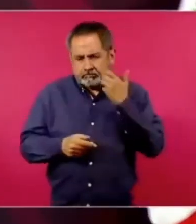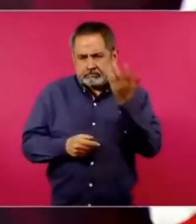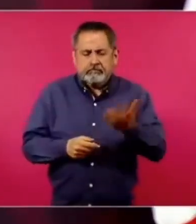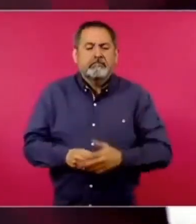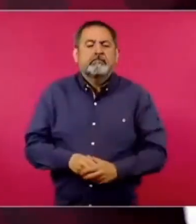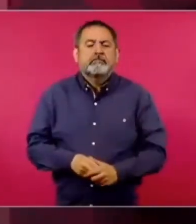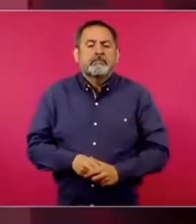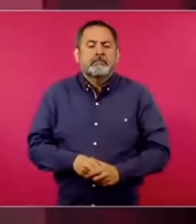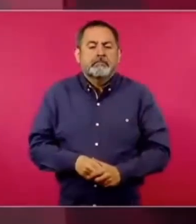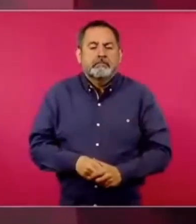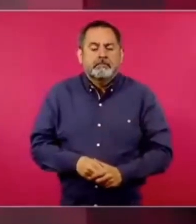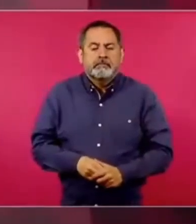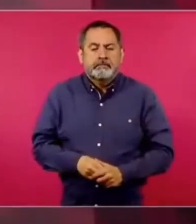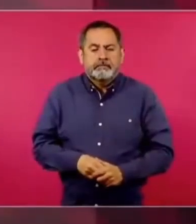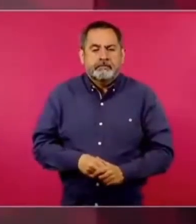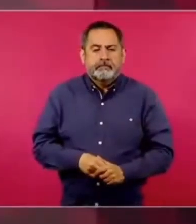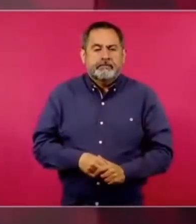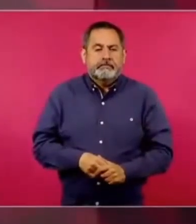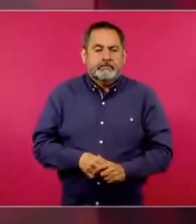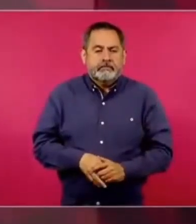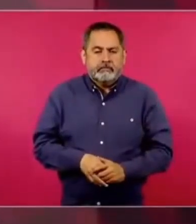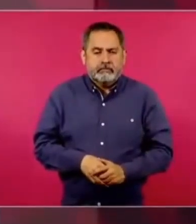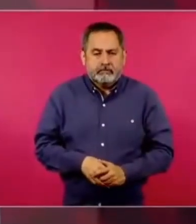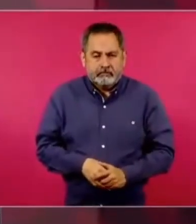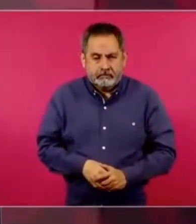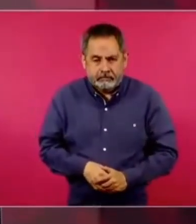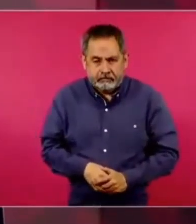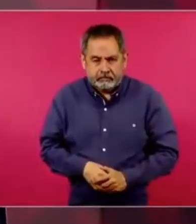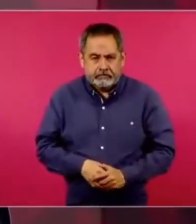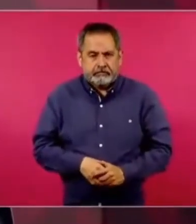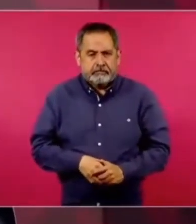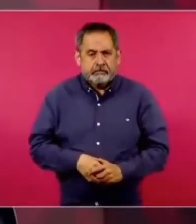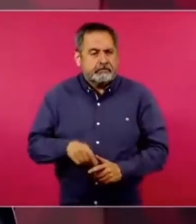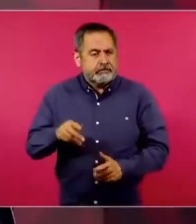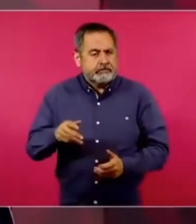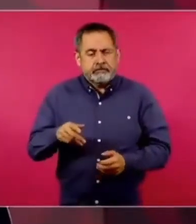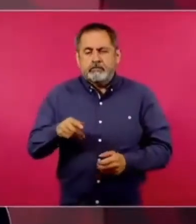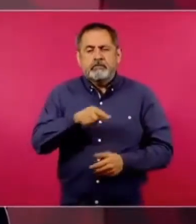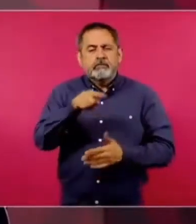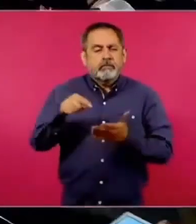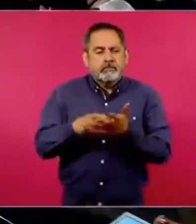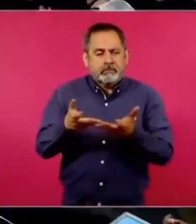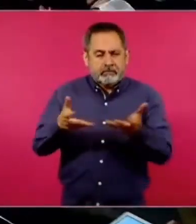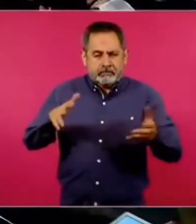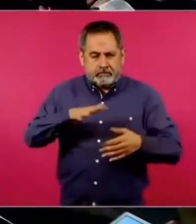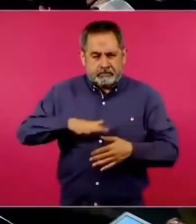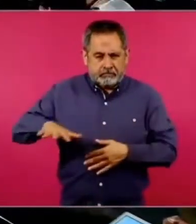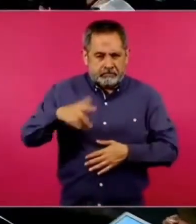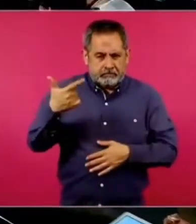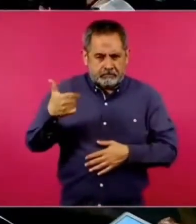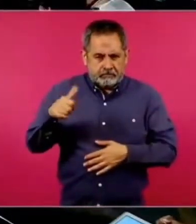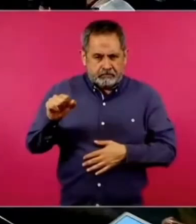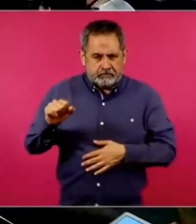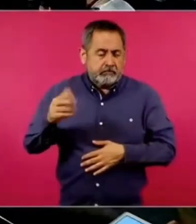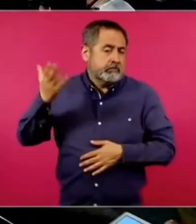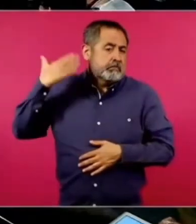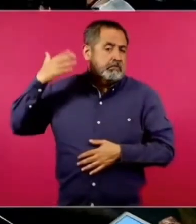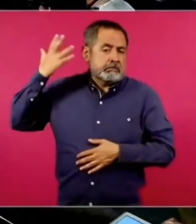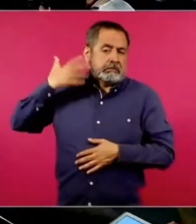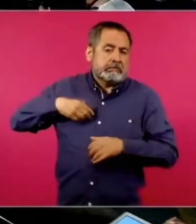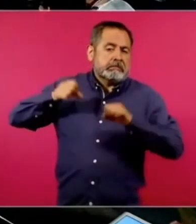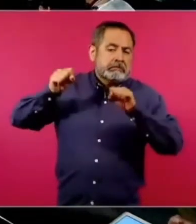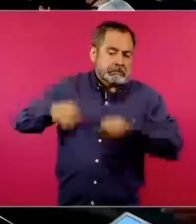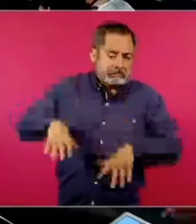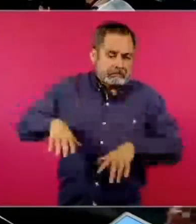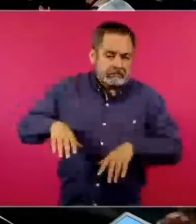Es un campo de gas que dejaron tirado con